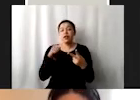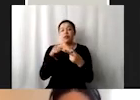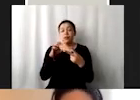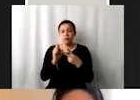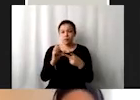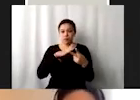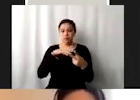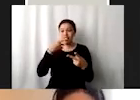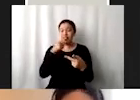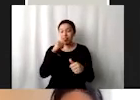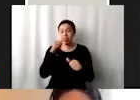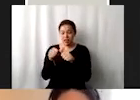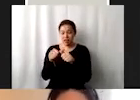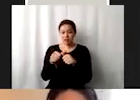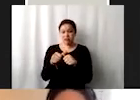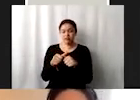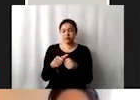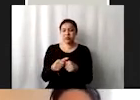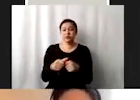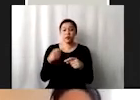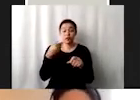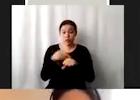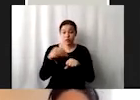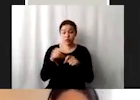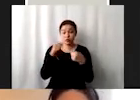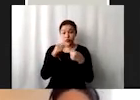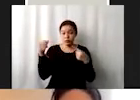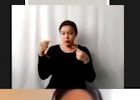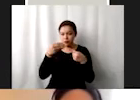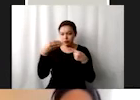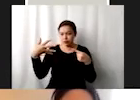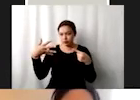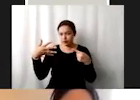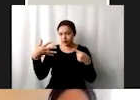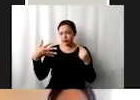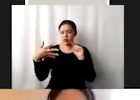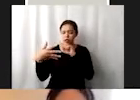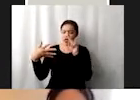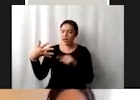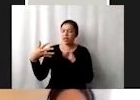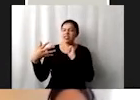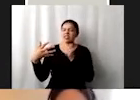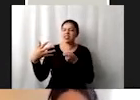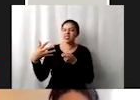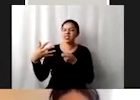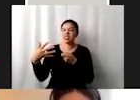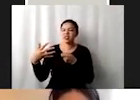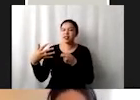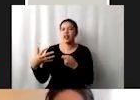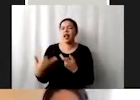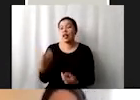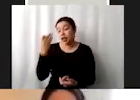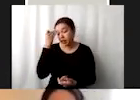letras. Las metas que tienen numeralia digamos que son aquellas metas con un plazo de